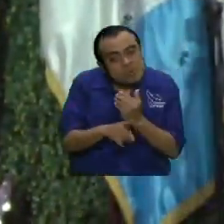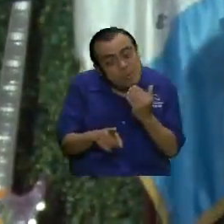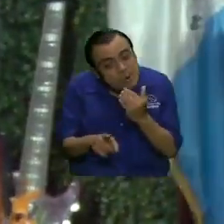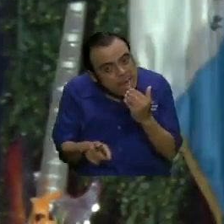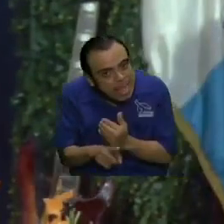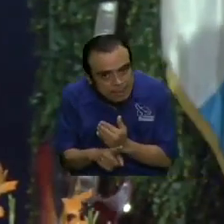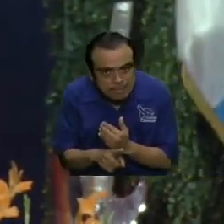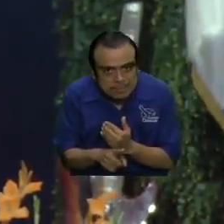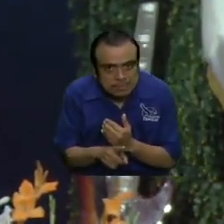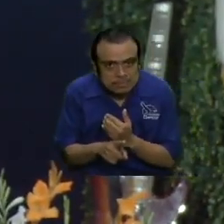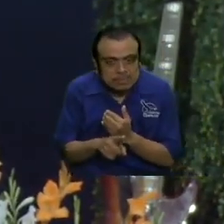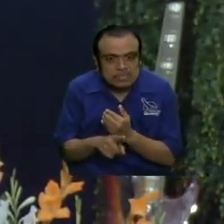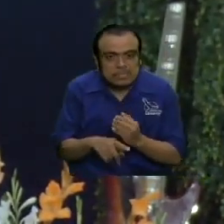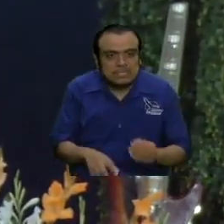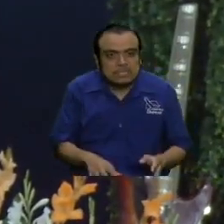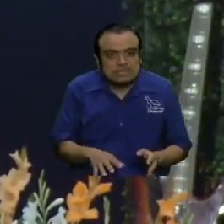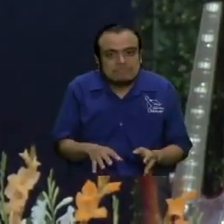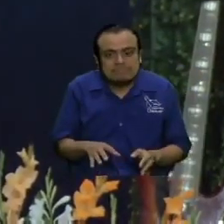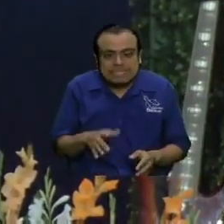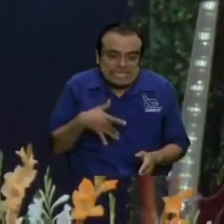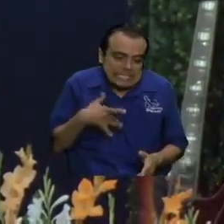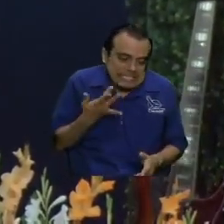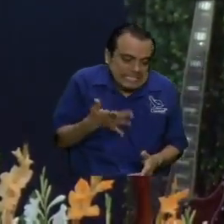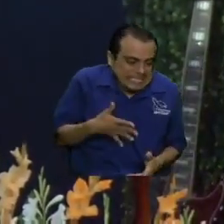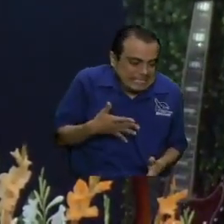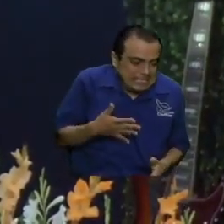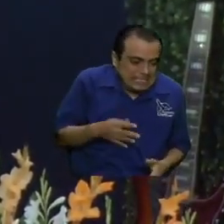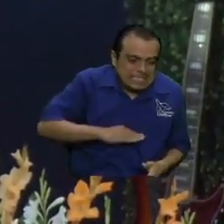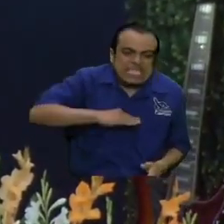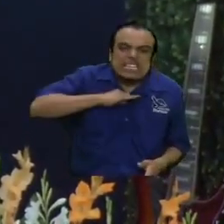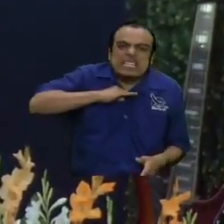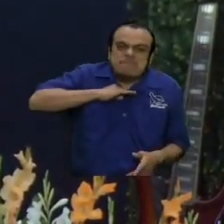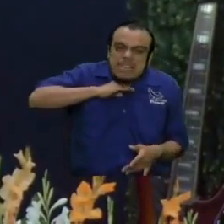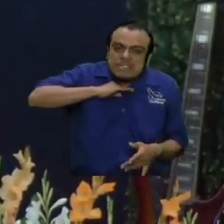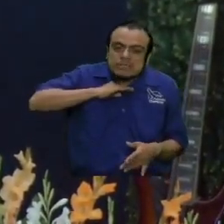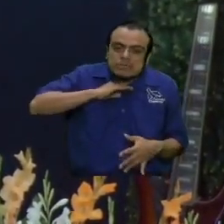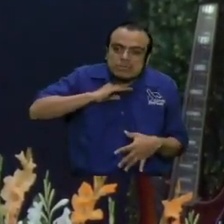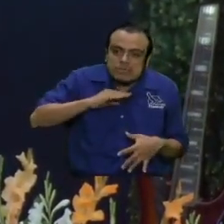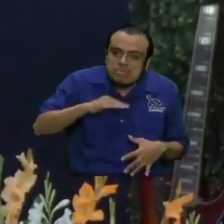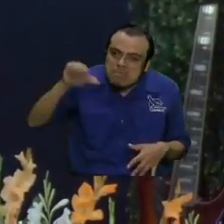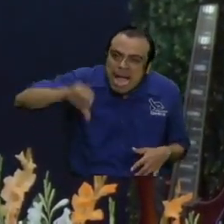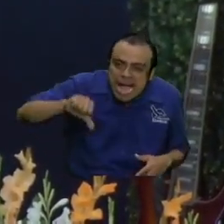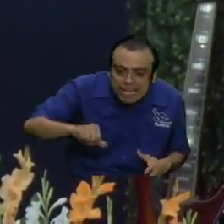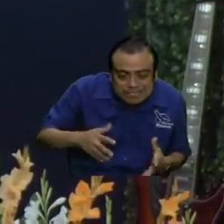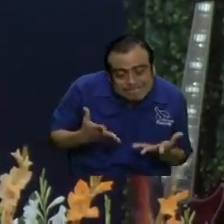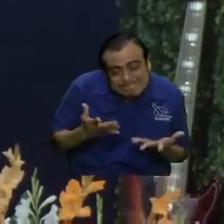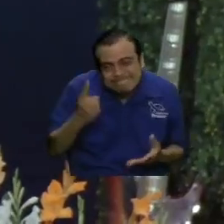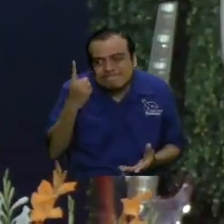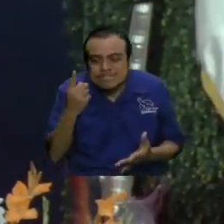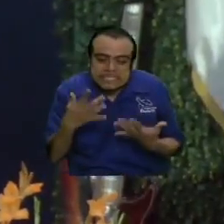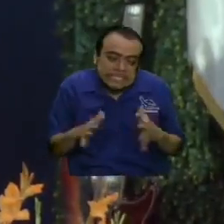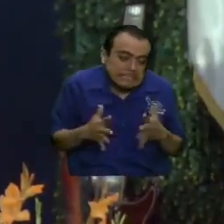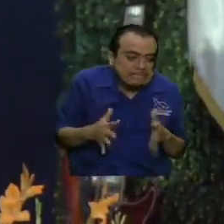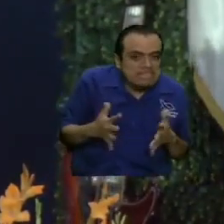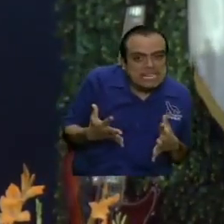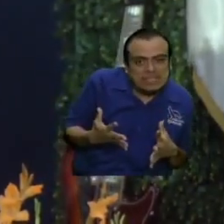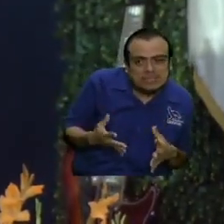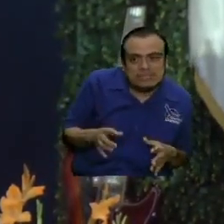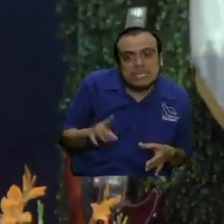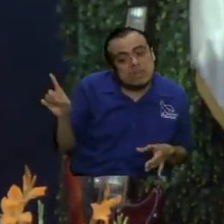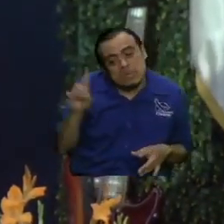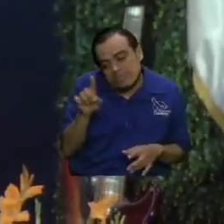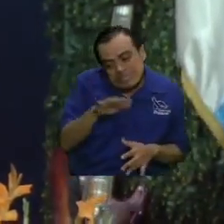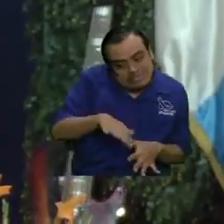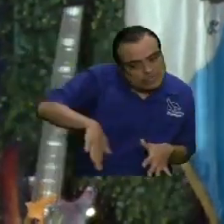el primer sentimiento negativo que tuvo el primer Adán fue miedo. Y como no nos hemos despojado de eso